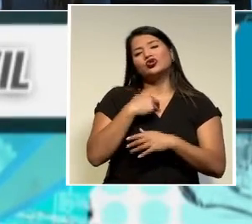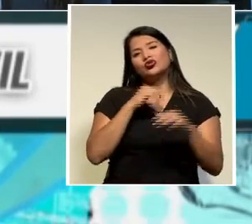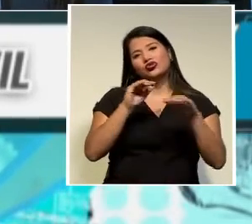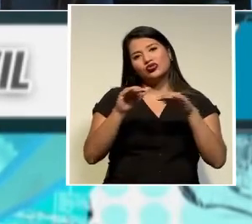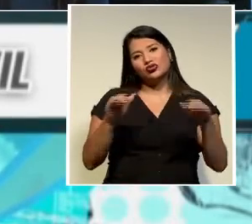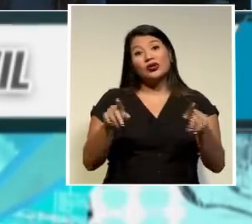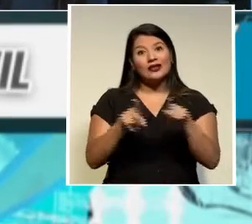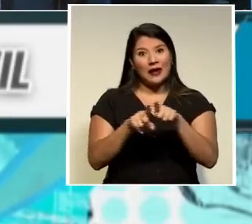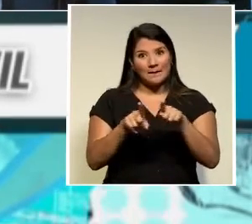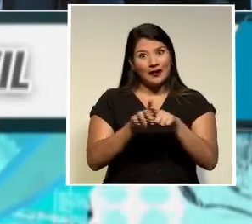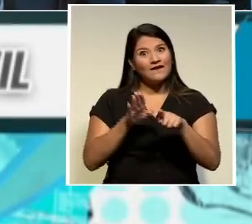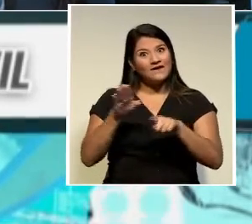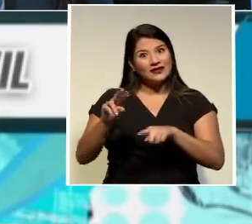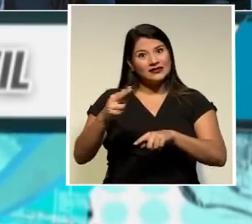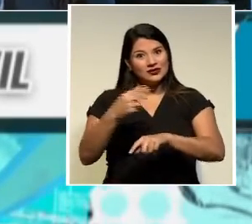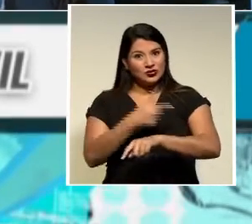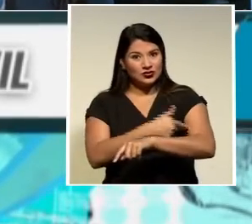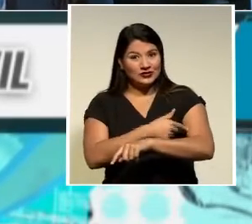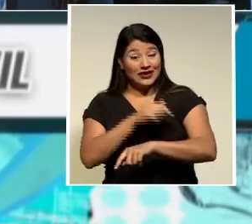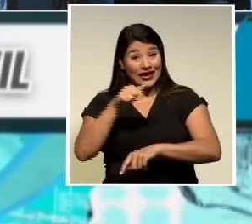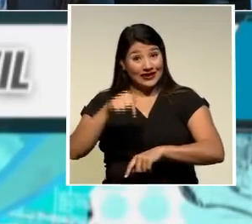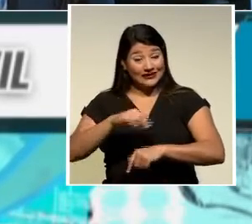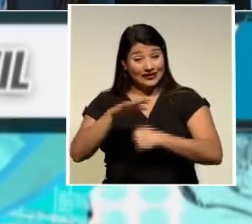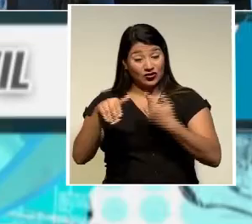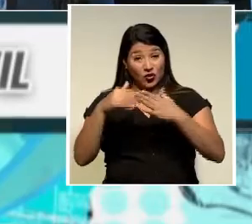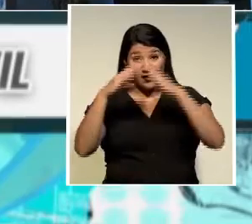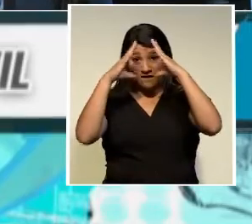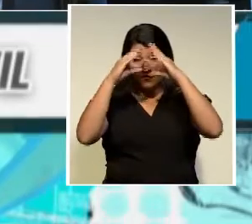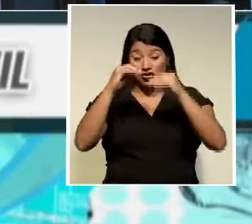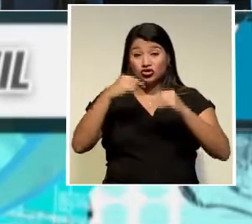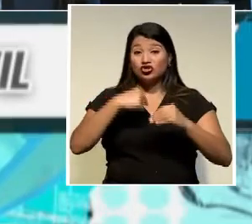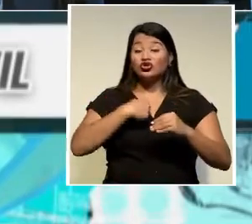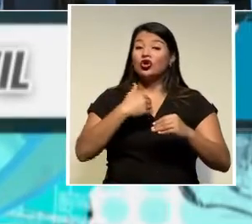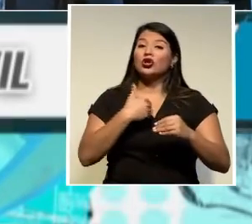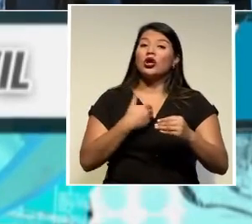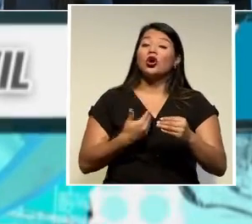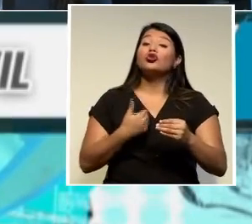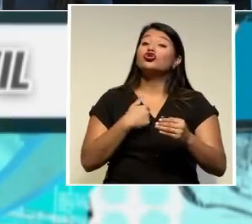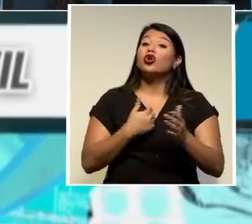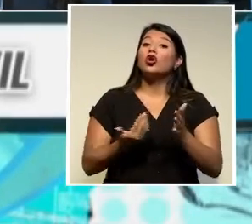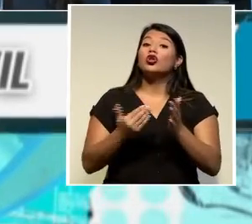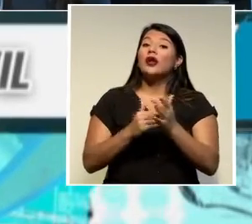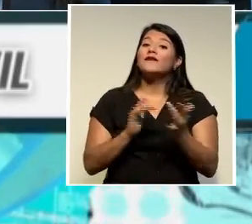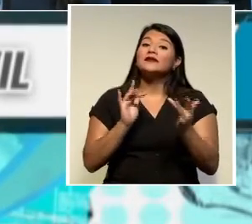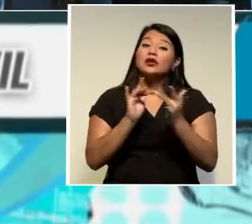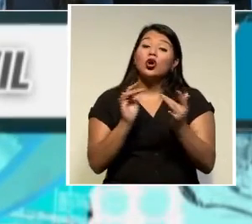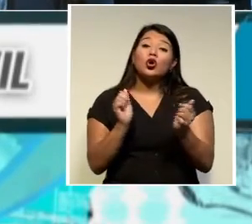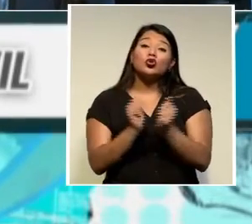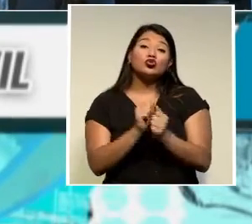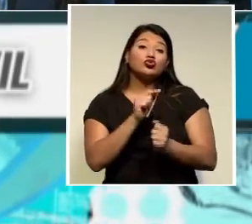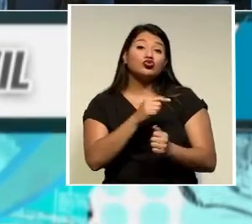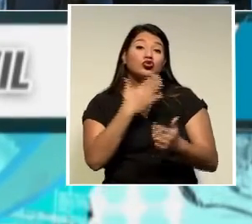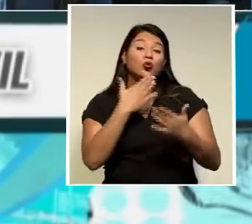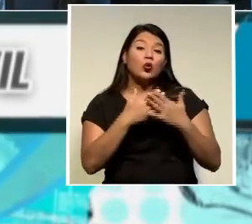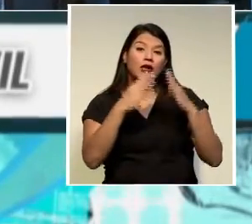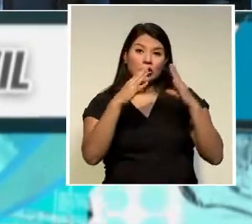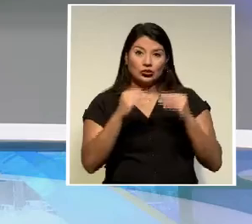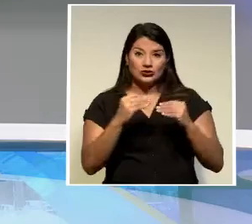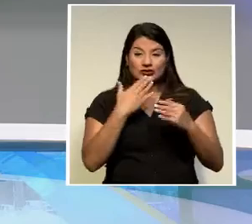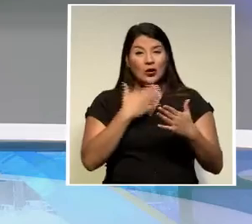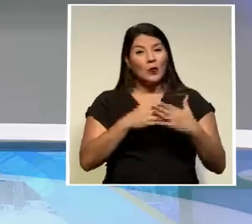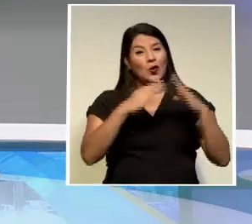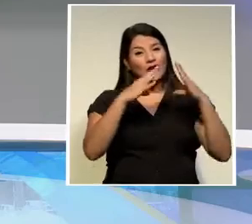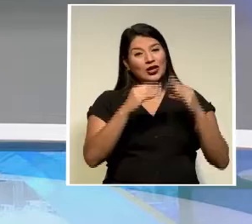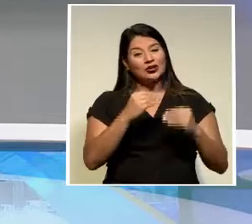hacemos también por el momento estas son las informaciones que tengo para ustedes vuelvo al estudio principal muy buenas noches buenas noches